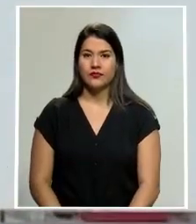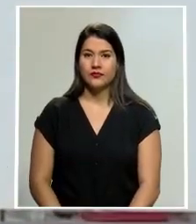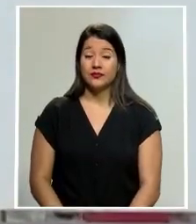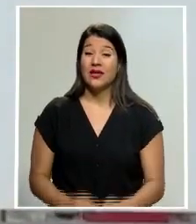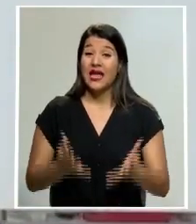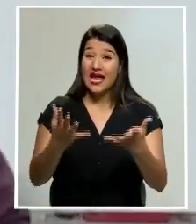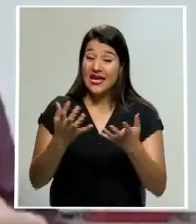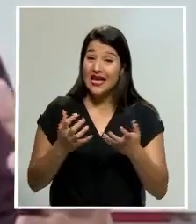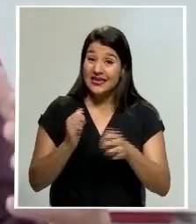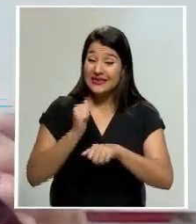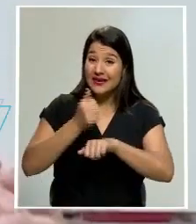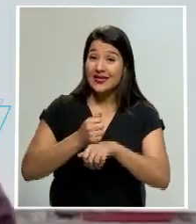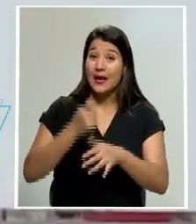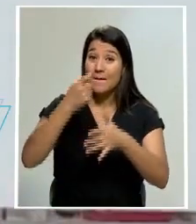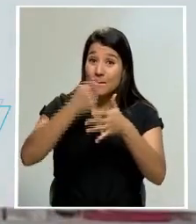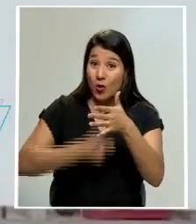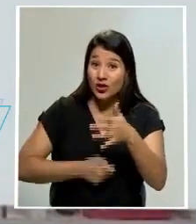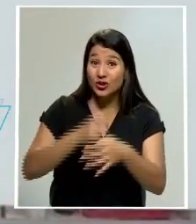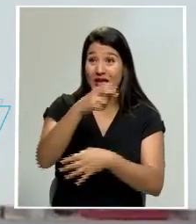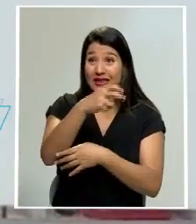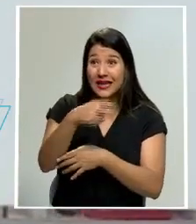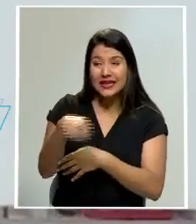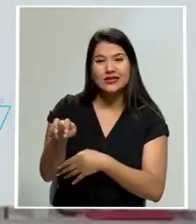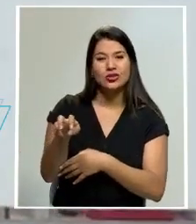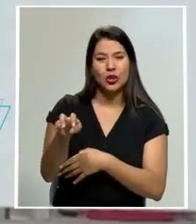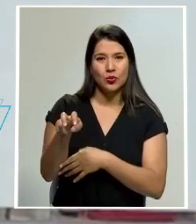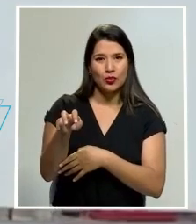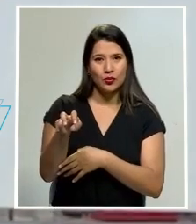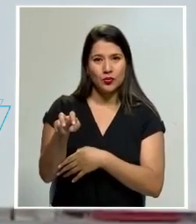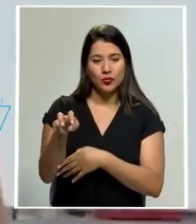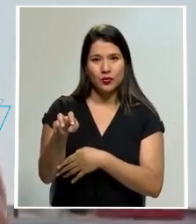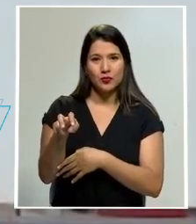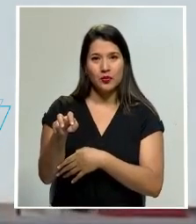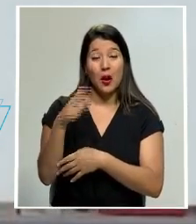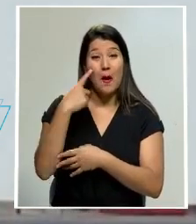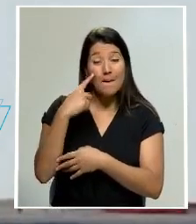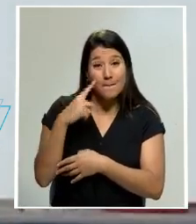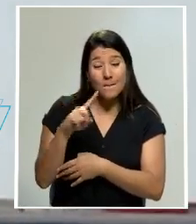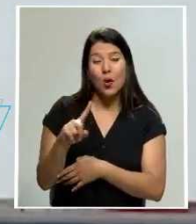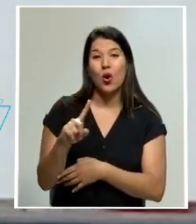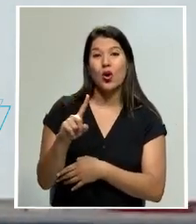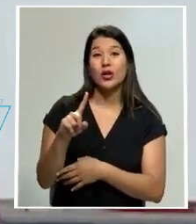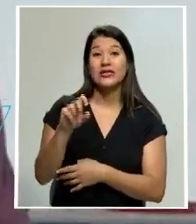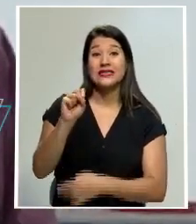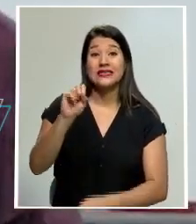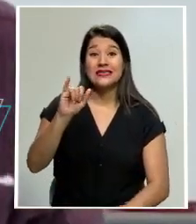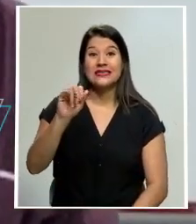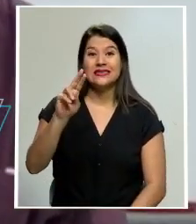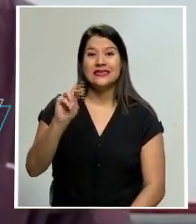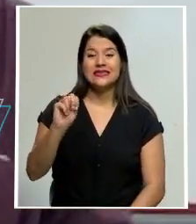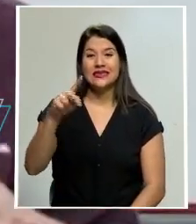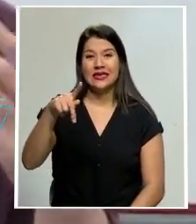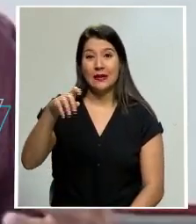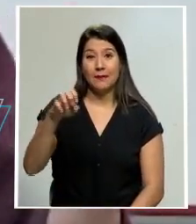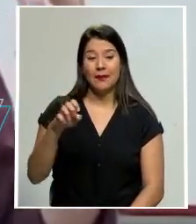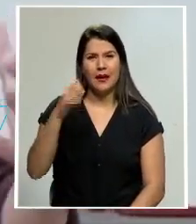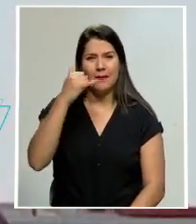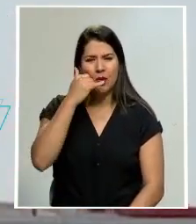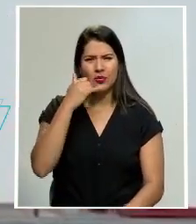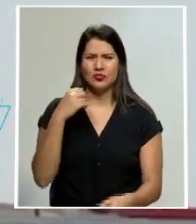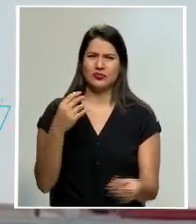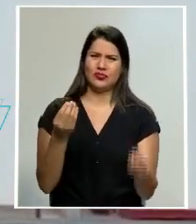un impuesto a las transacciones por el sistema SINPE? ¡Qué